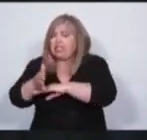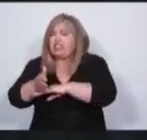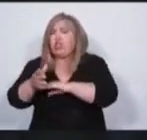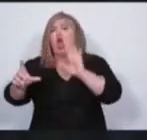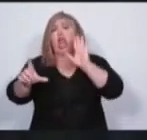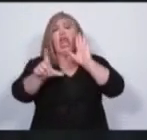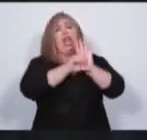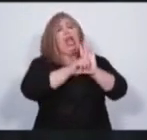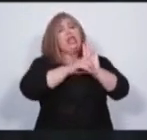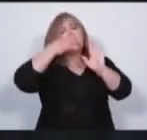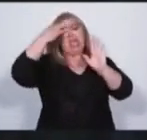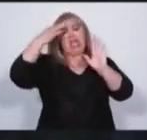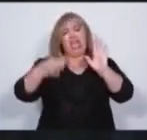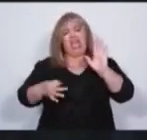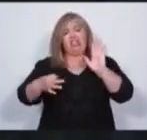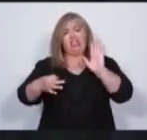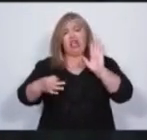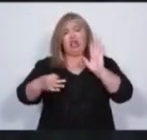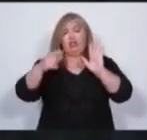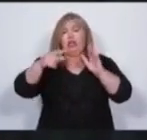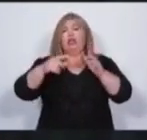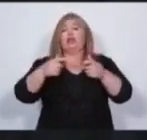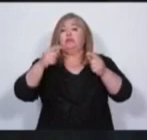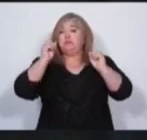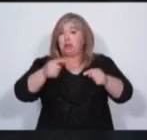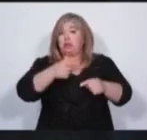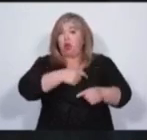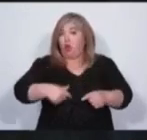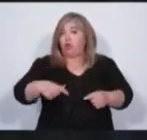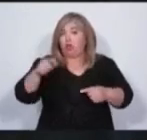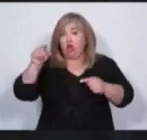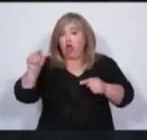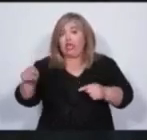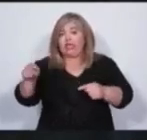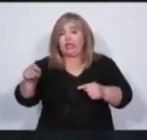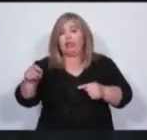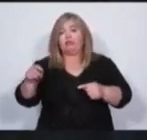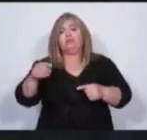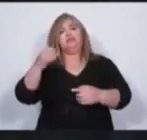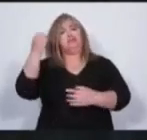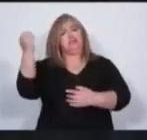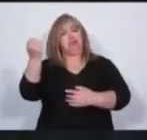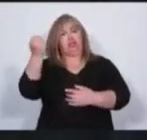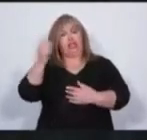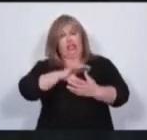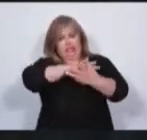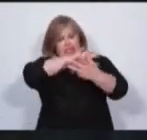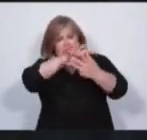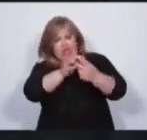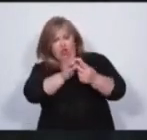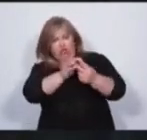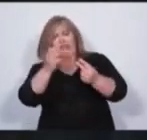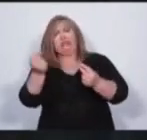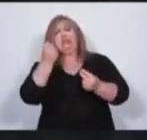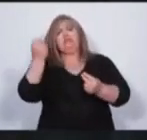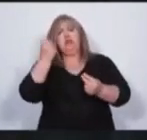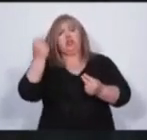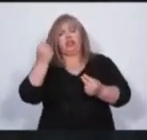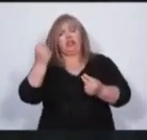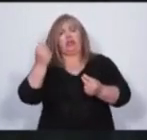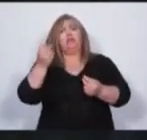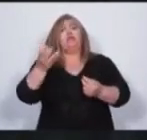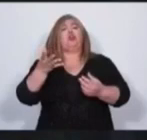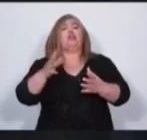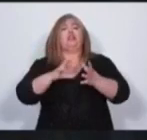durante esta gestión de gobierno son muy importantes. Porque eso hace que todos tengamos que presentar